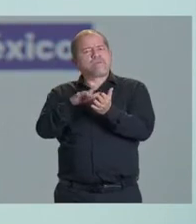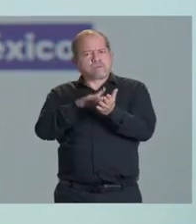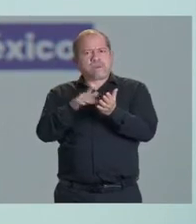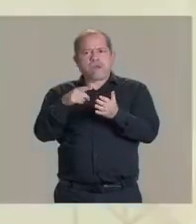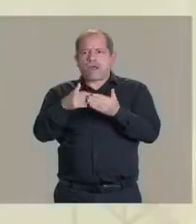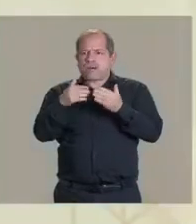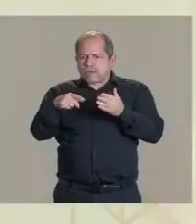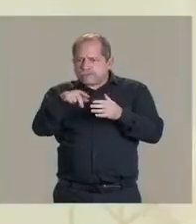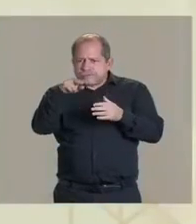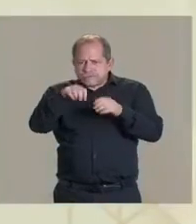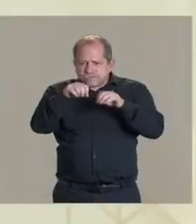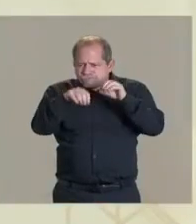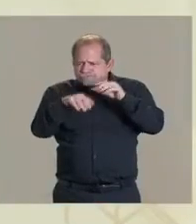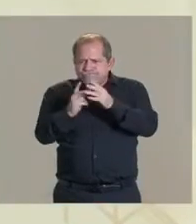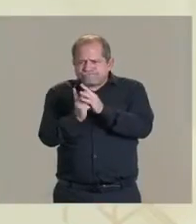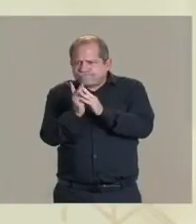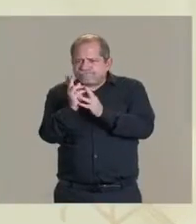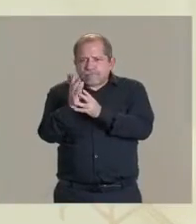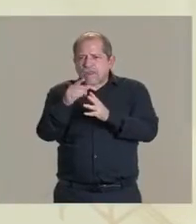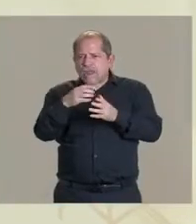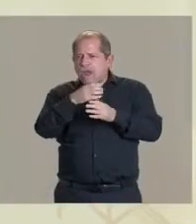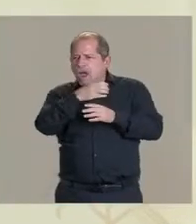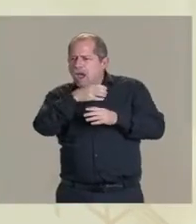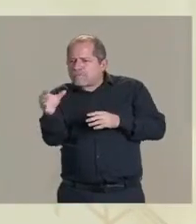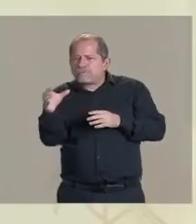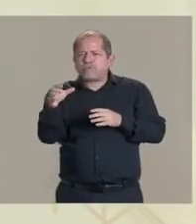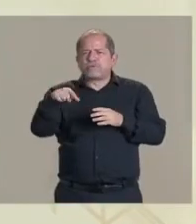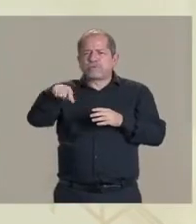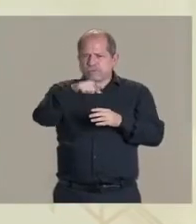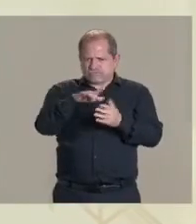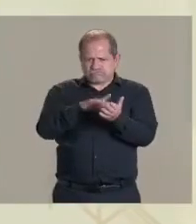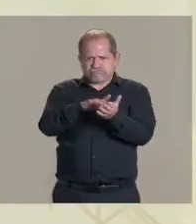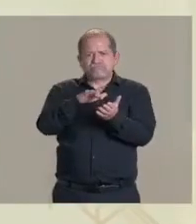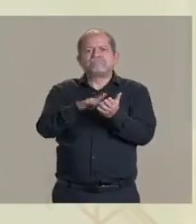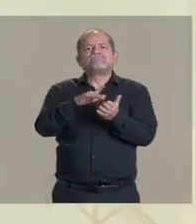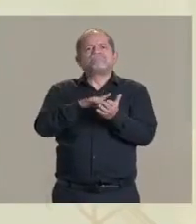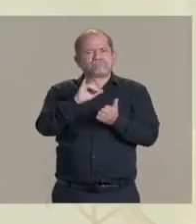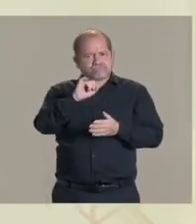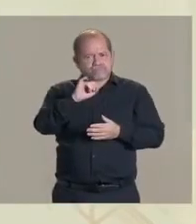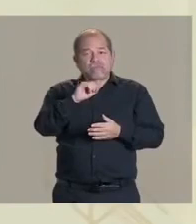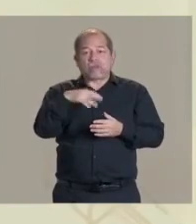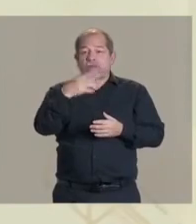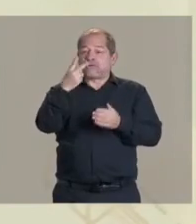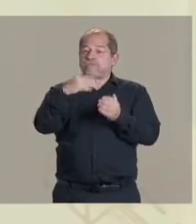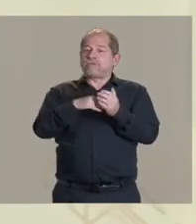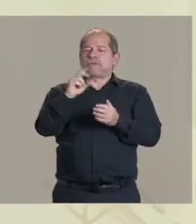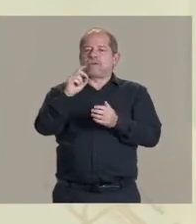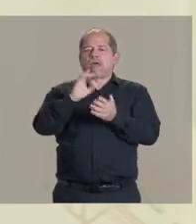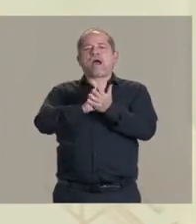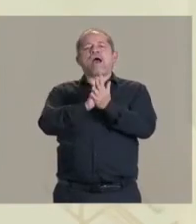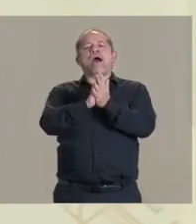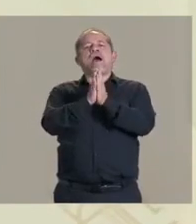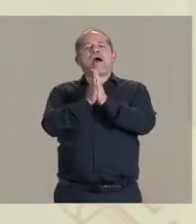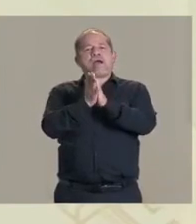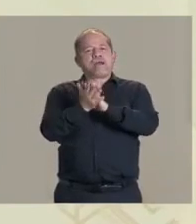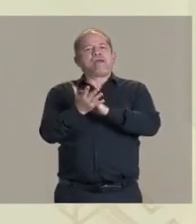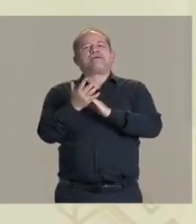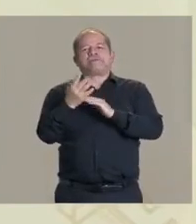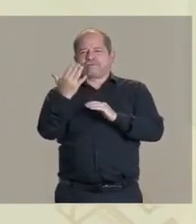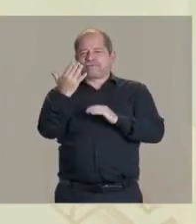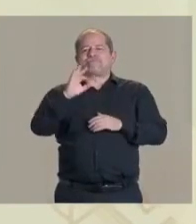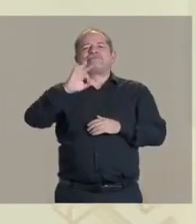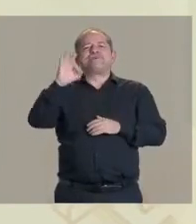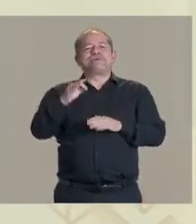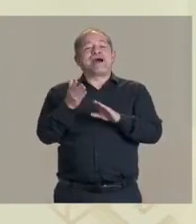y de cuidar el campo. Vamos a avanzar en la transición energética al 2030-50%, eso lo dijo México en la última